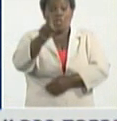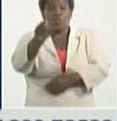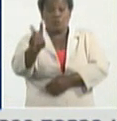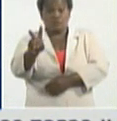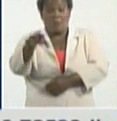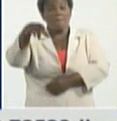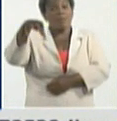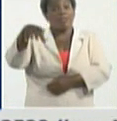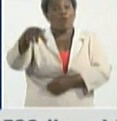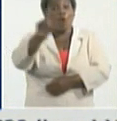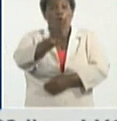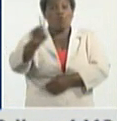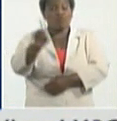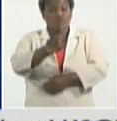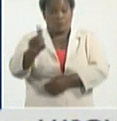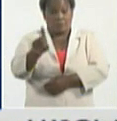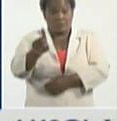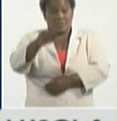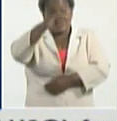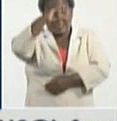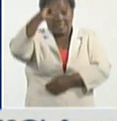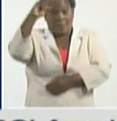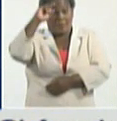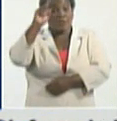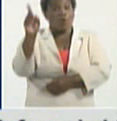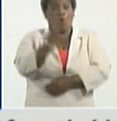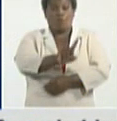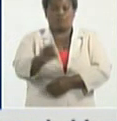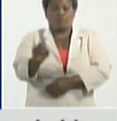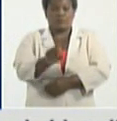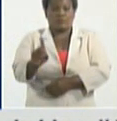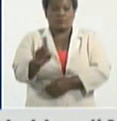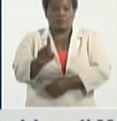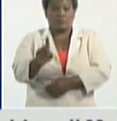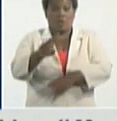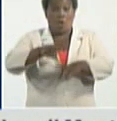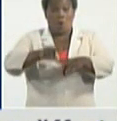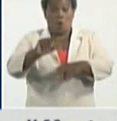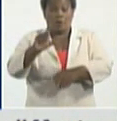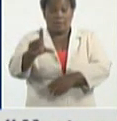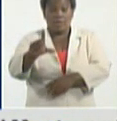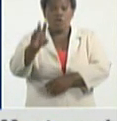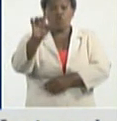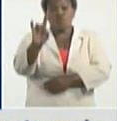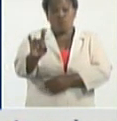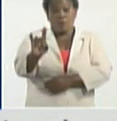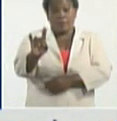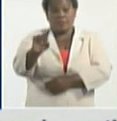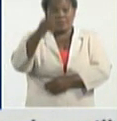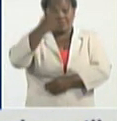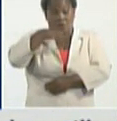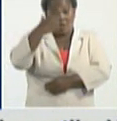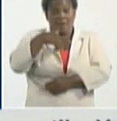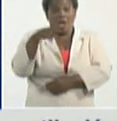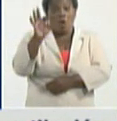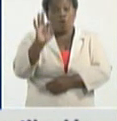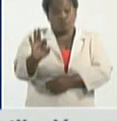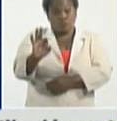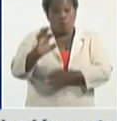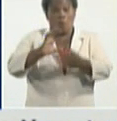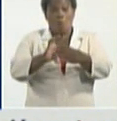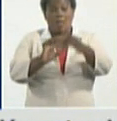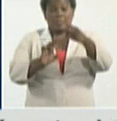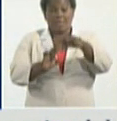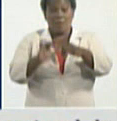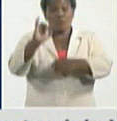Río 11, Santi Espíritu 11, Orguín 9, Ciego de Ávila 8, Guantánamo